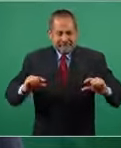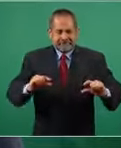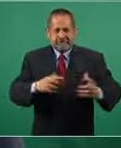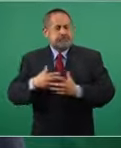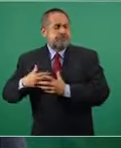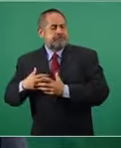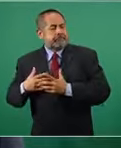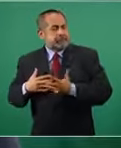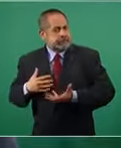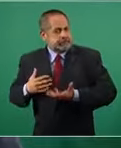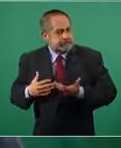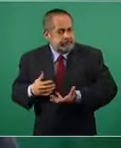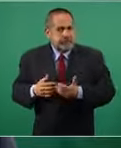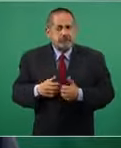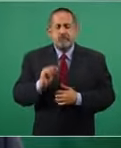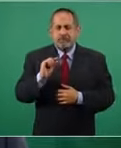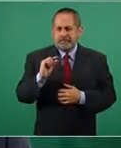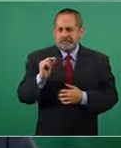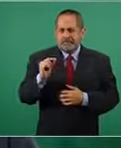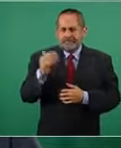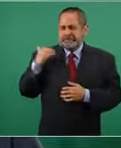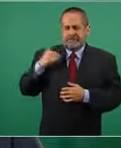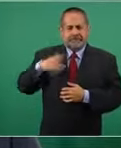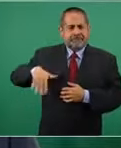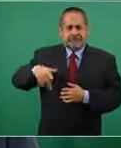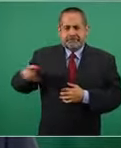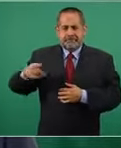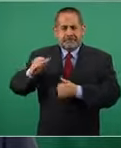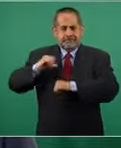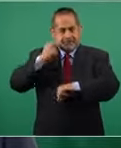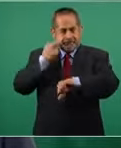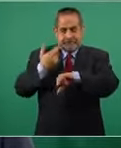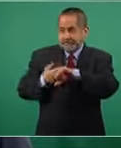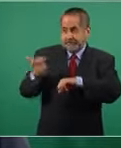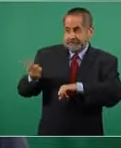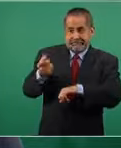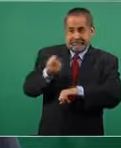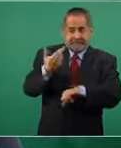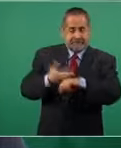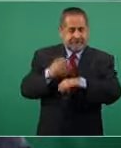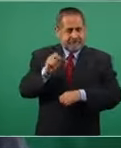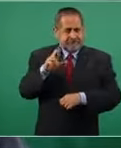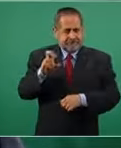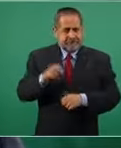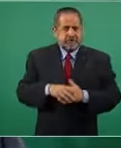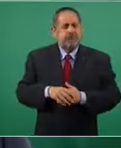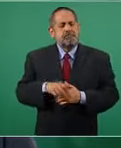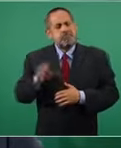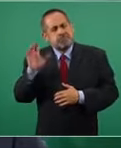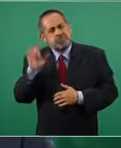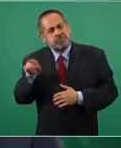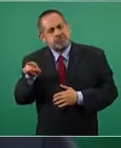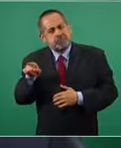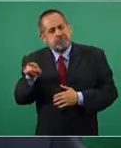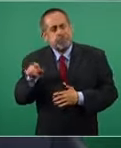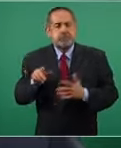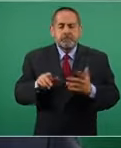Escuchaba recién la exposición del canciller y lo escuchaba decir